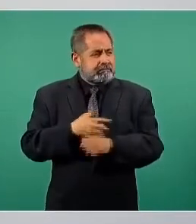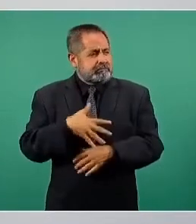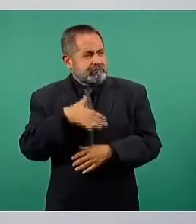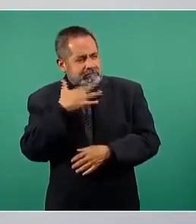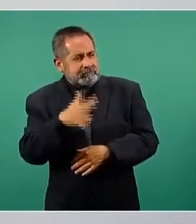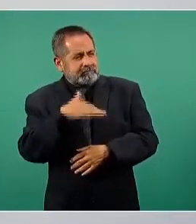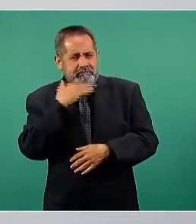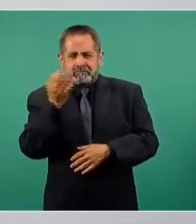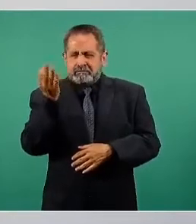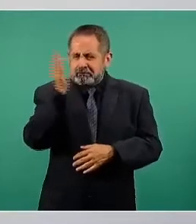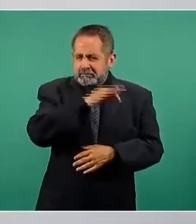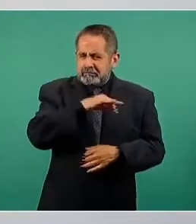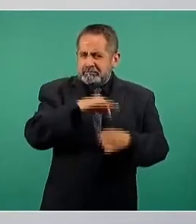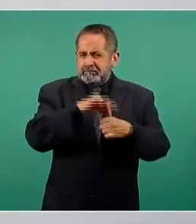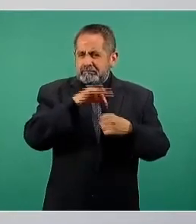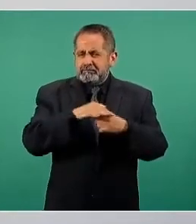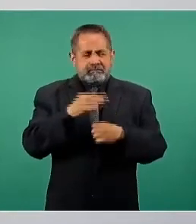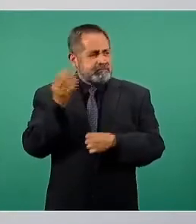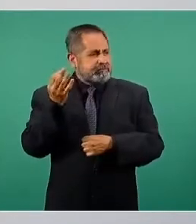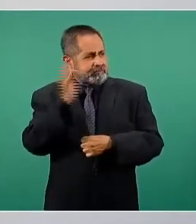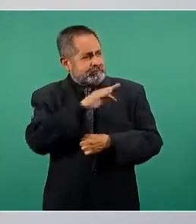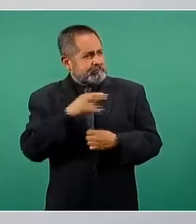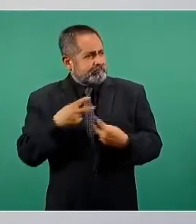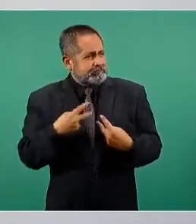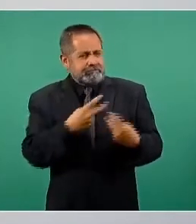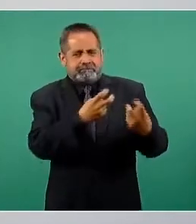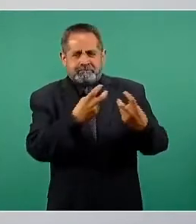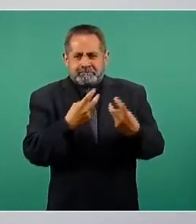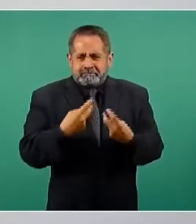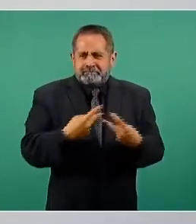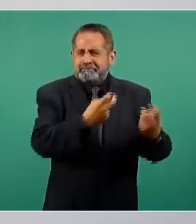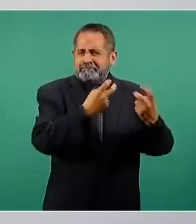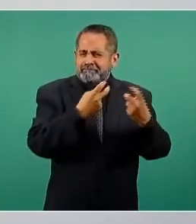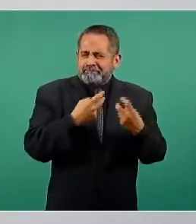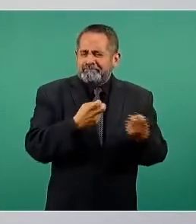electoral, de todo tipo de fraude.